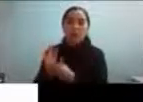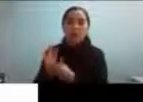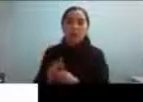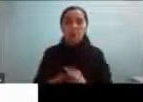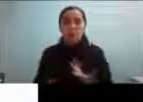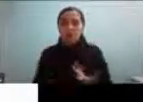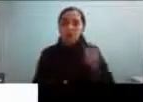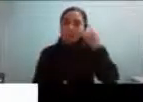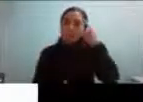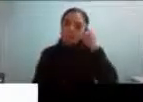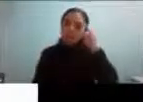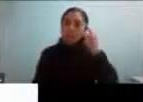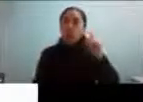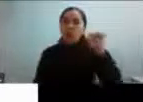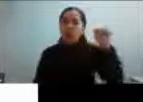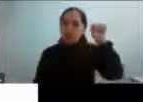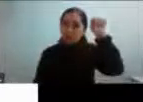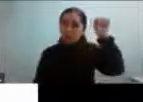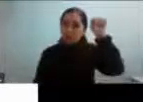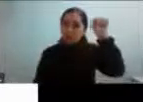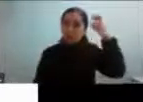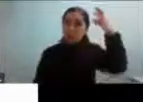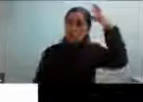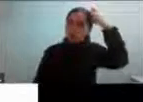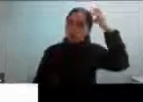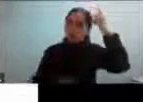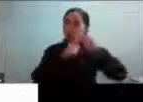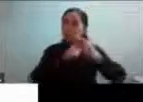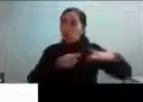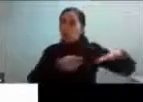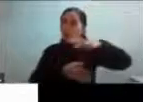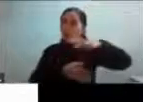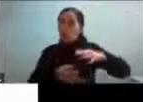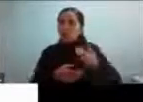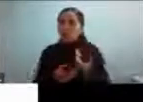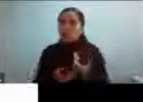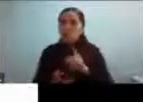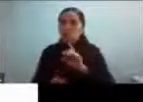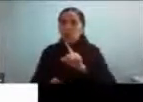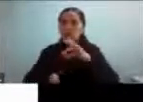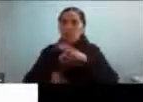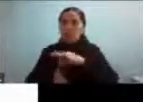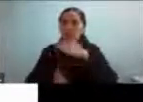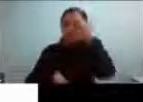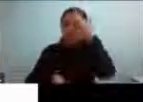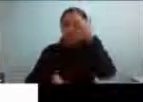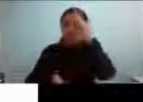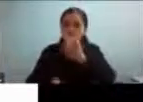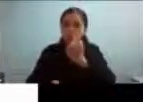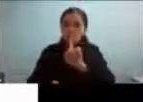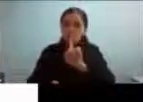condición neurodiversa y no como una patología en realidad me hace sentido mucho lo que él dice